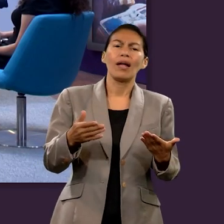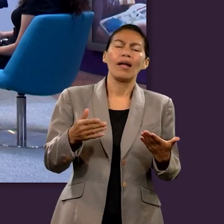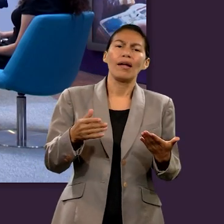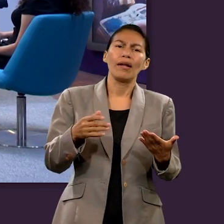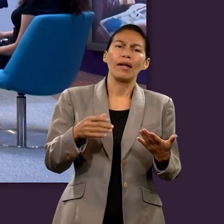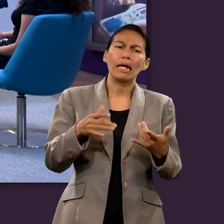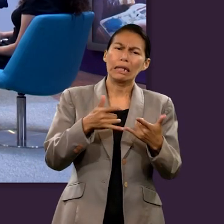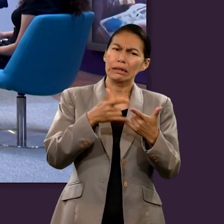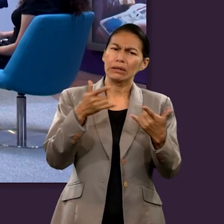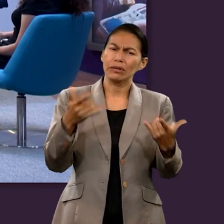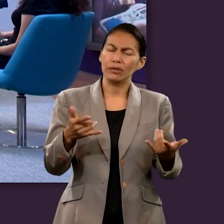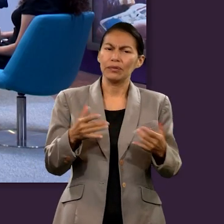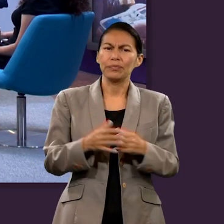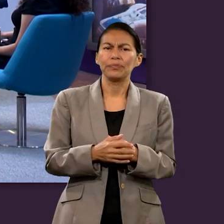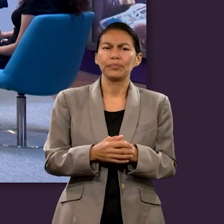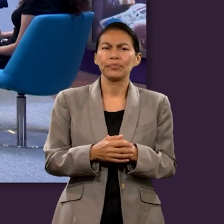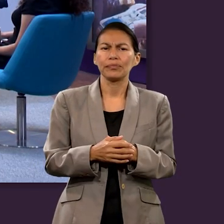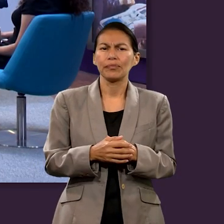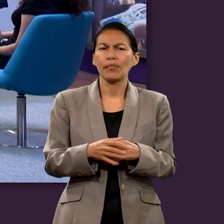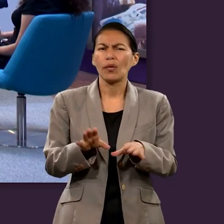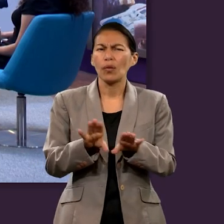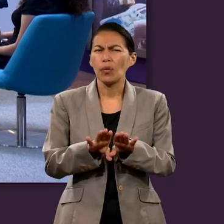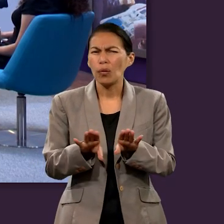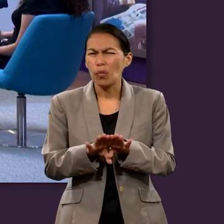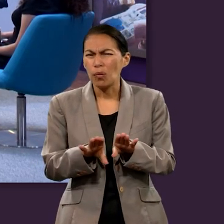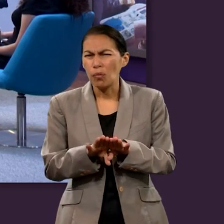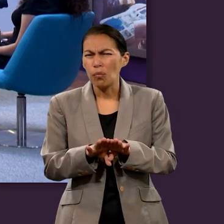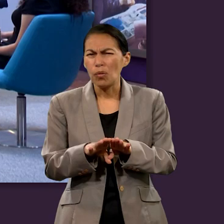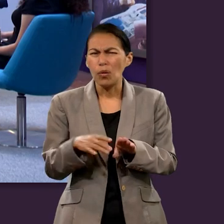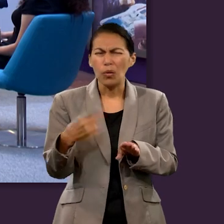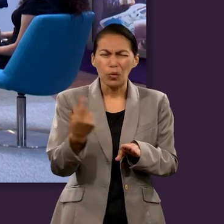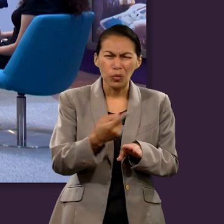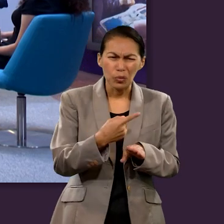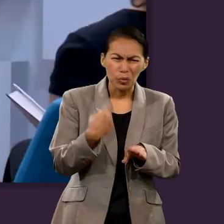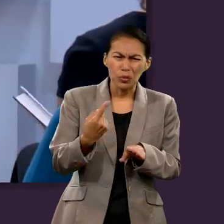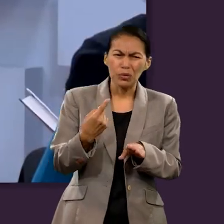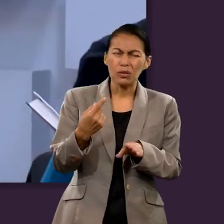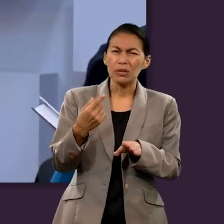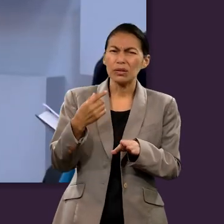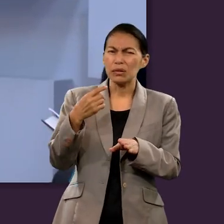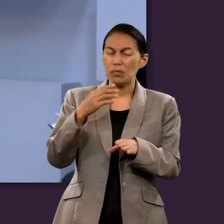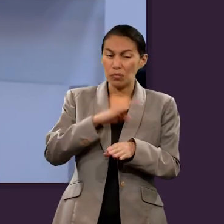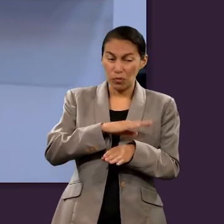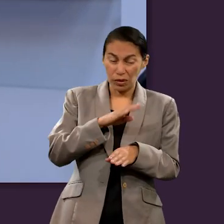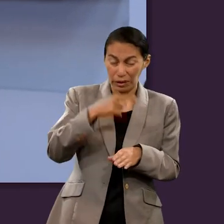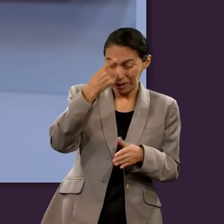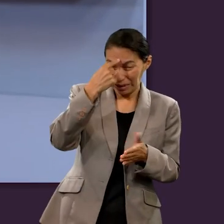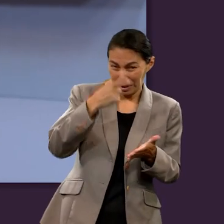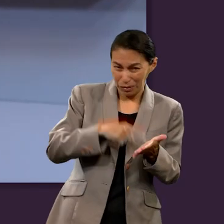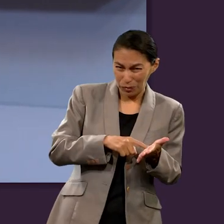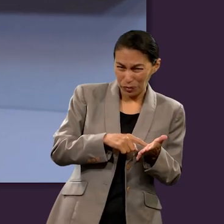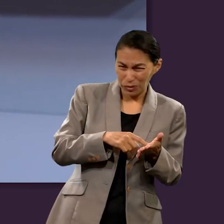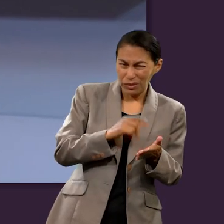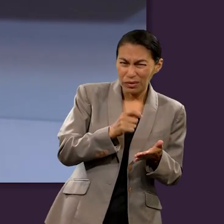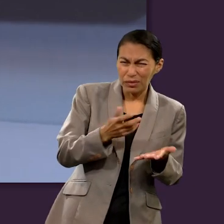Vamos a continuar con otro, con uno de los pasajes bíblicos que ha sido muy utilizado para